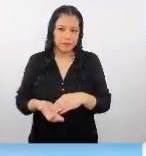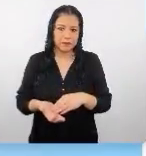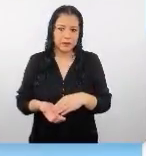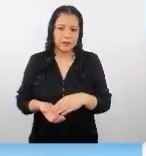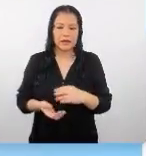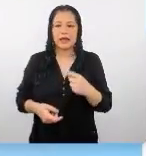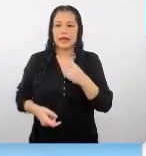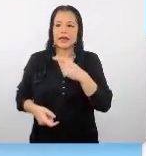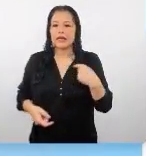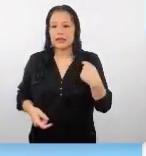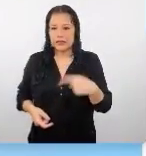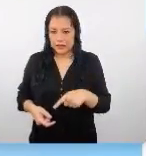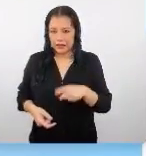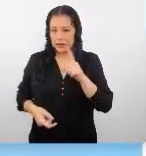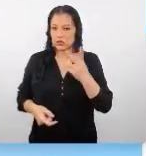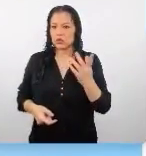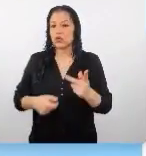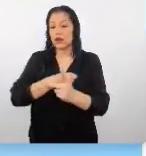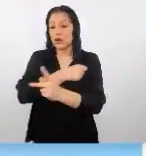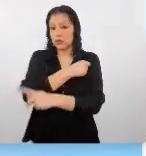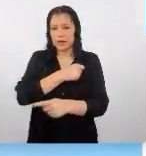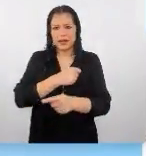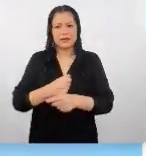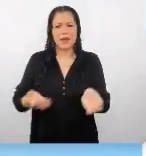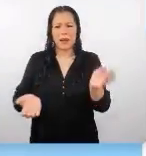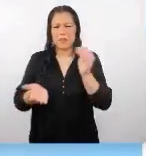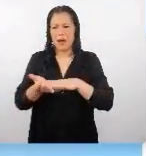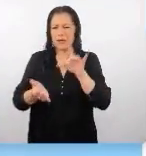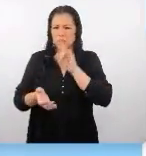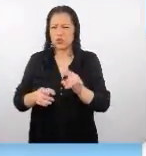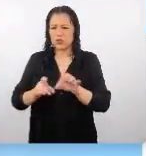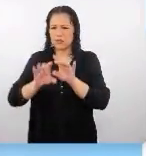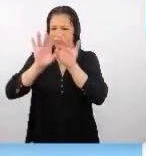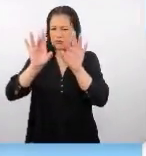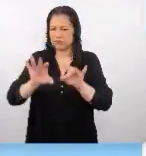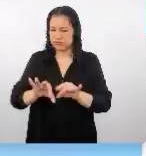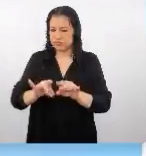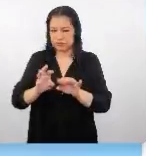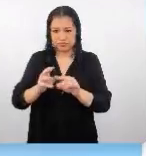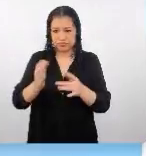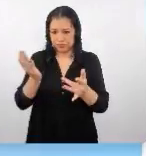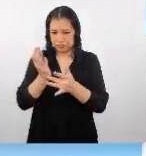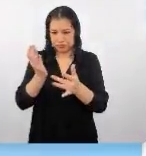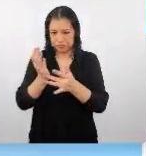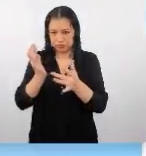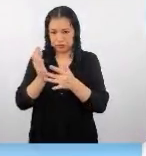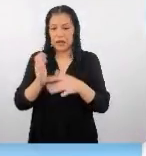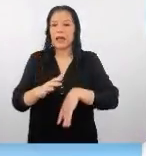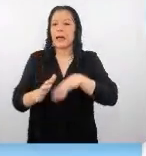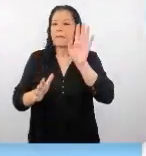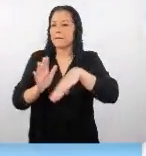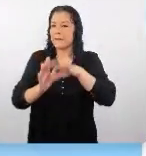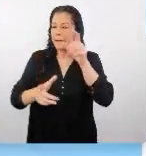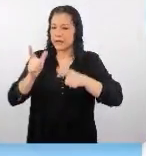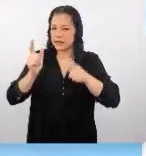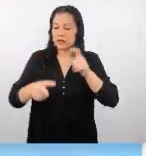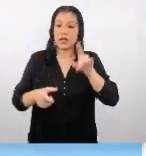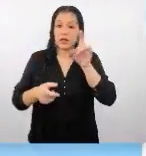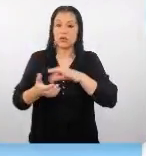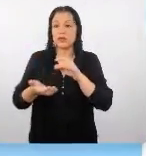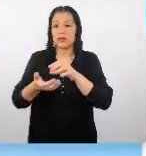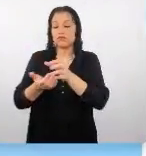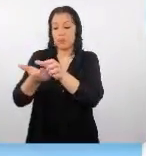bueno, China es uno de los países más digitalizados y tiene el mayor número de usuarios de teléfonos móviles y de internet.